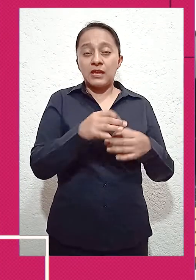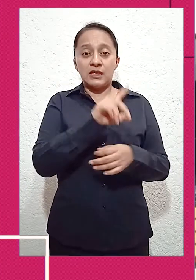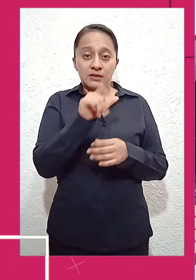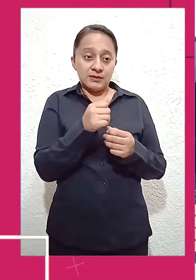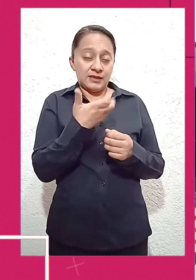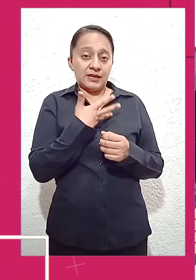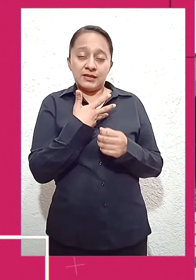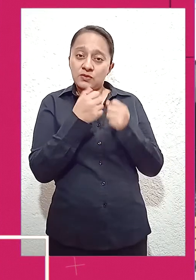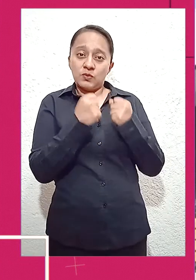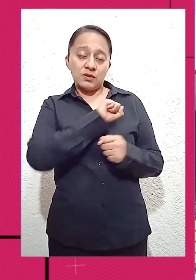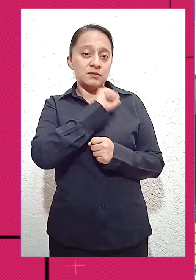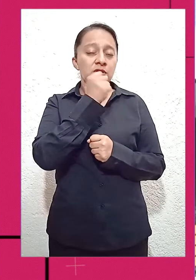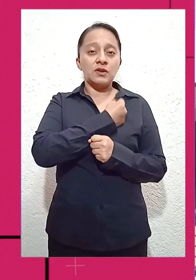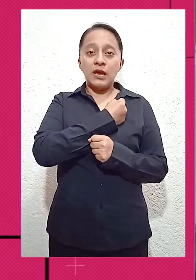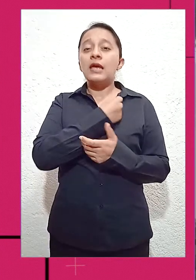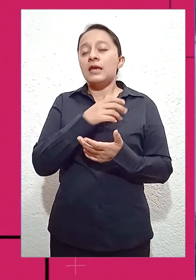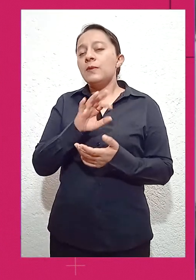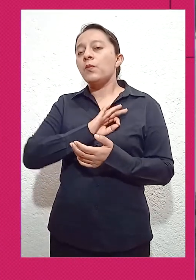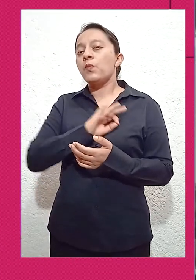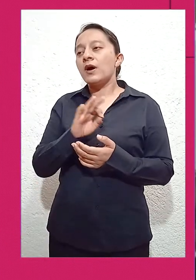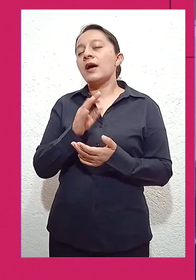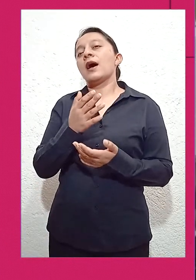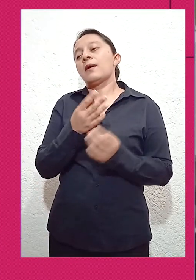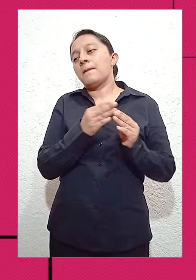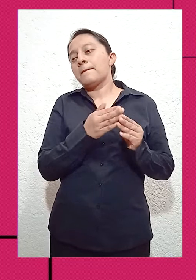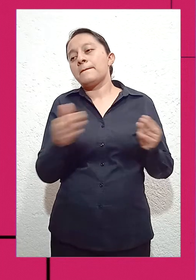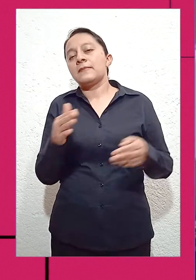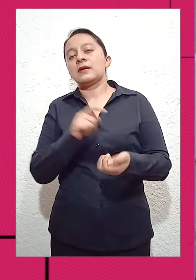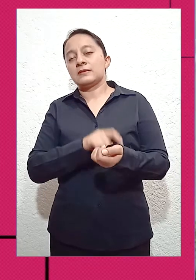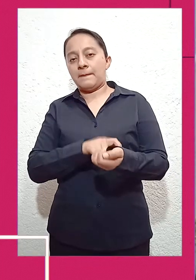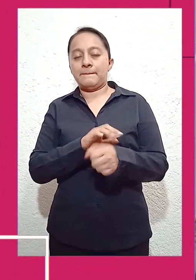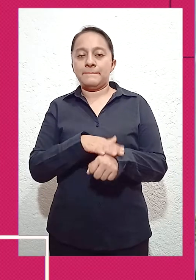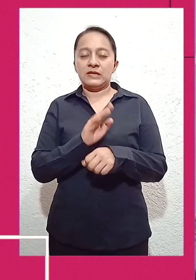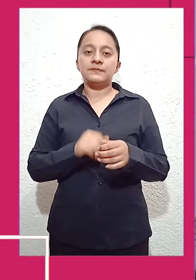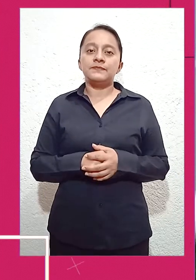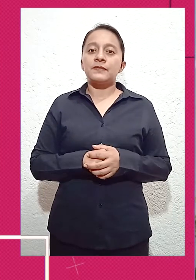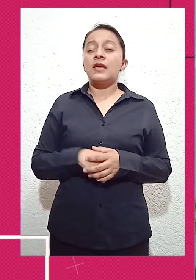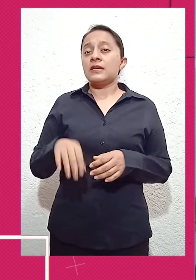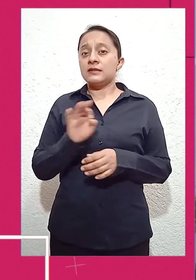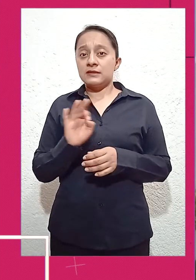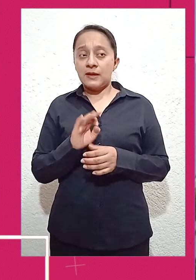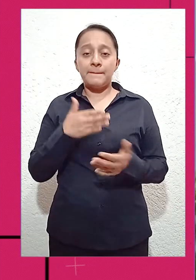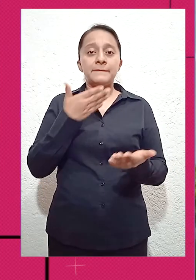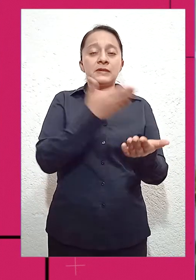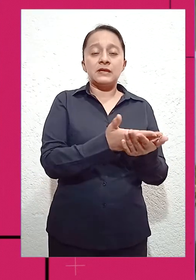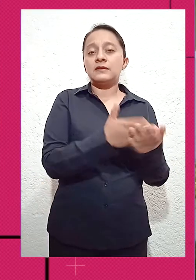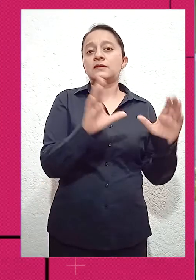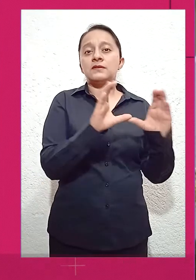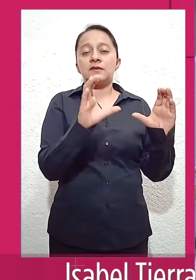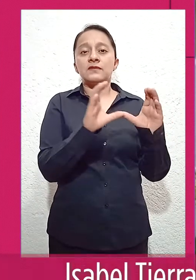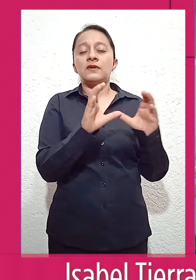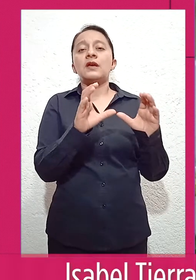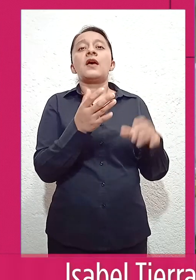solicitar el certificado de vacunación o la prueba que diga que no está contagiado. Imágenes de Francisco Ontiveros,